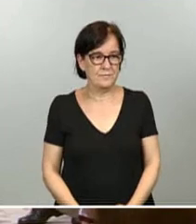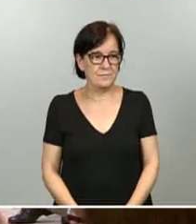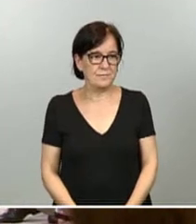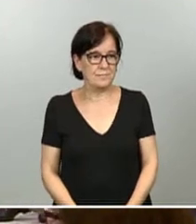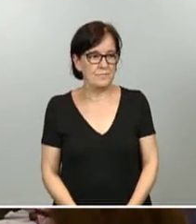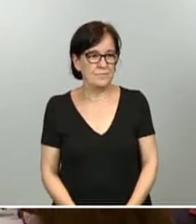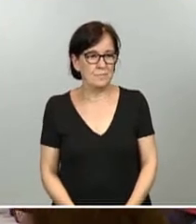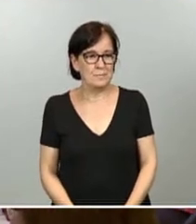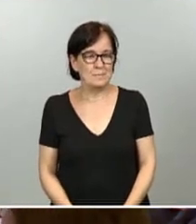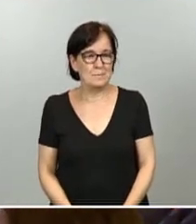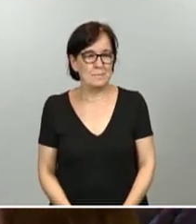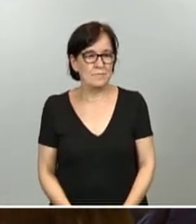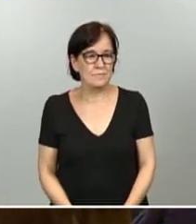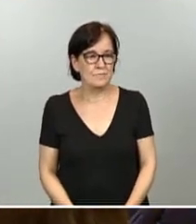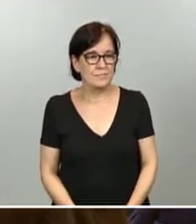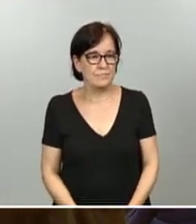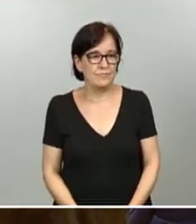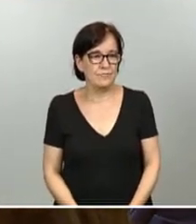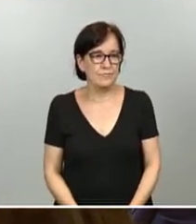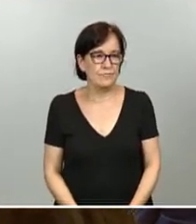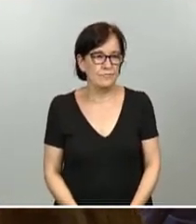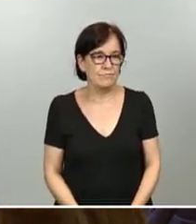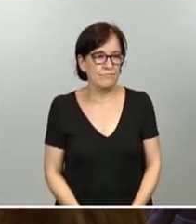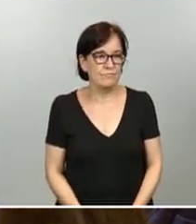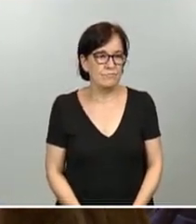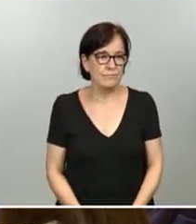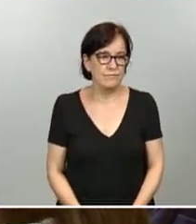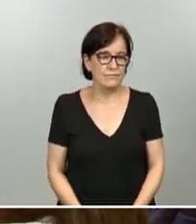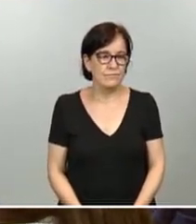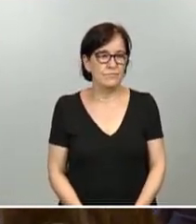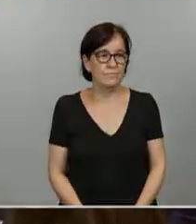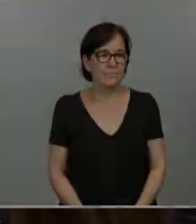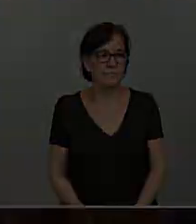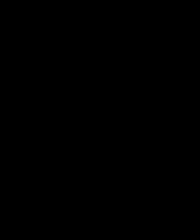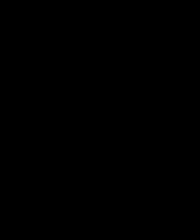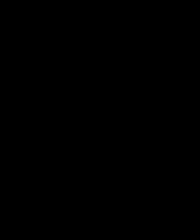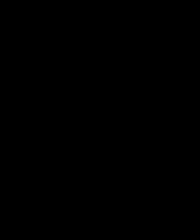Aplausos Aplausos Aplausos Aplausos Aplausos